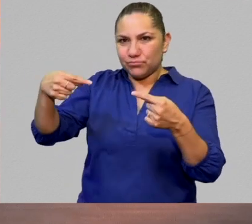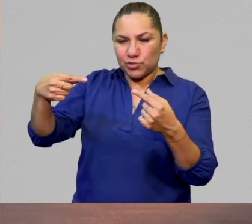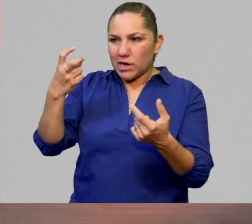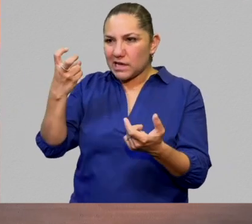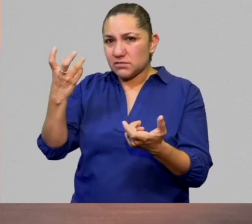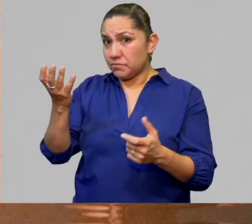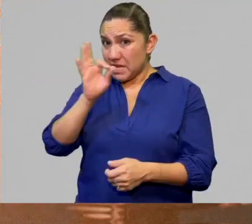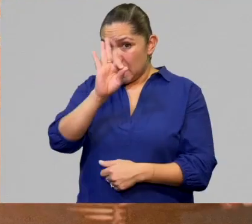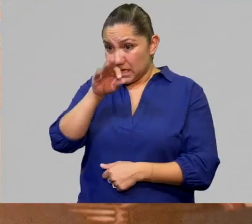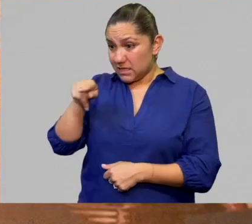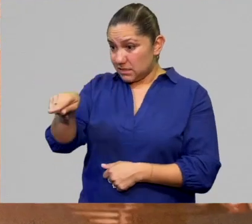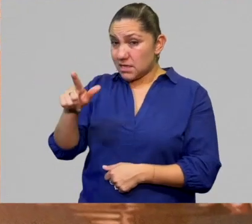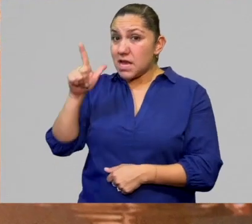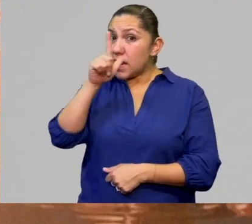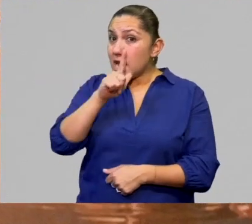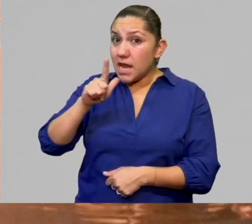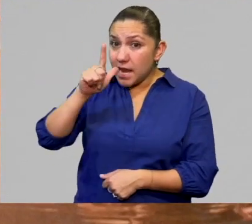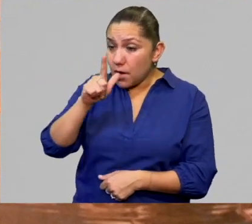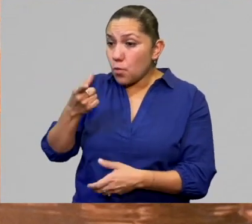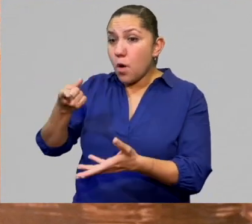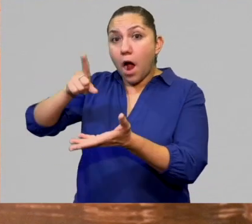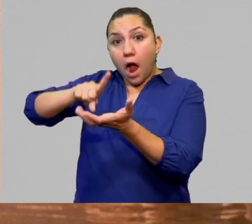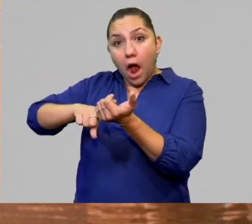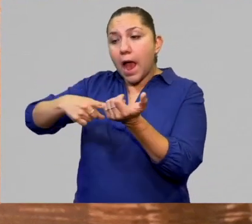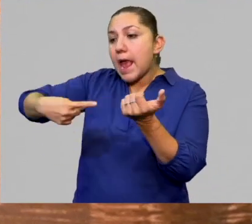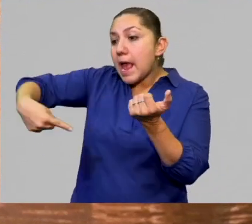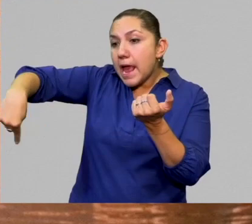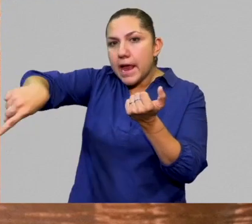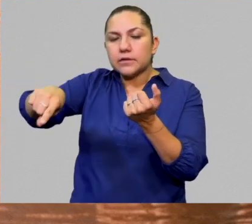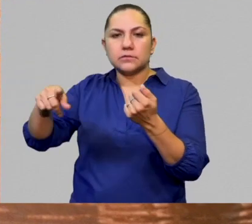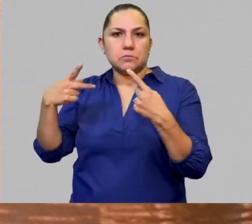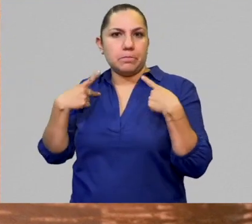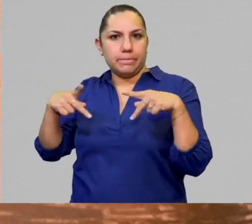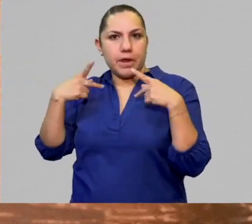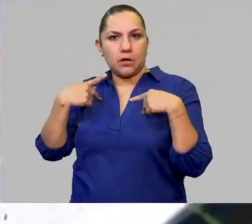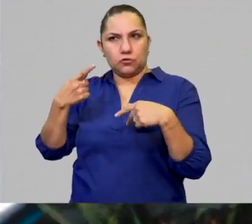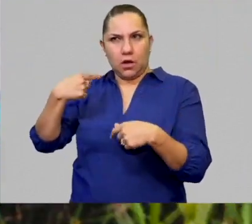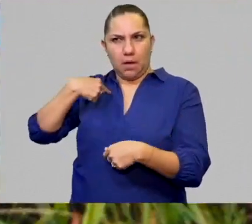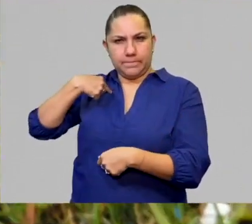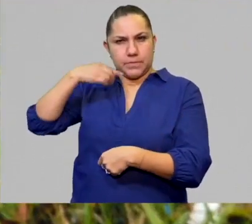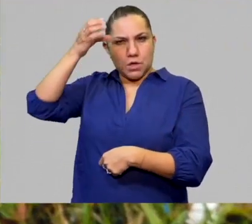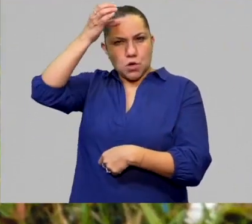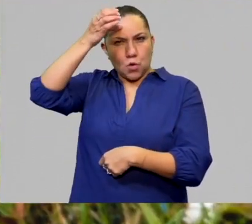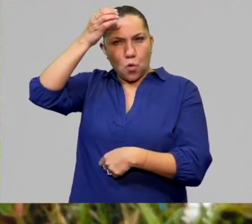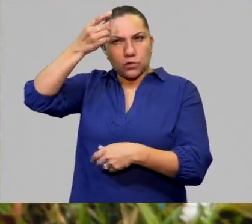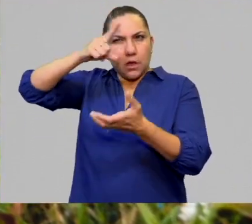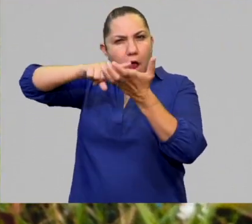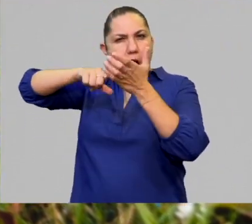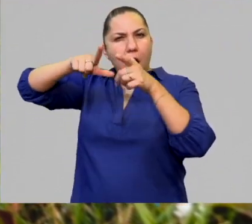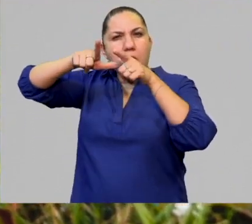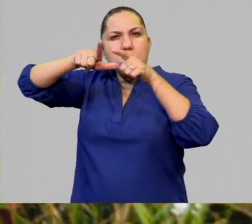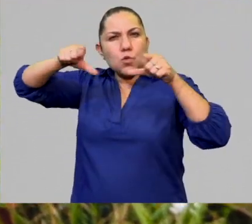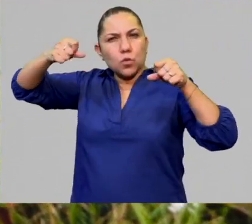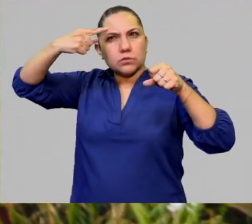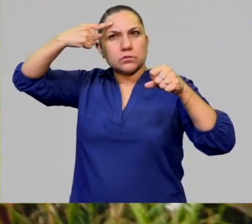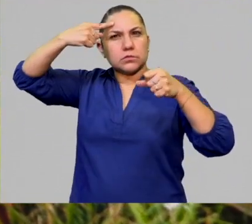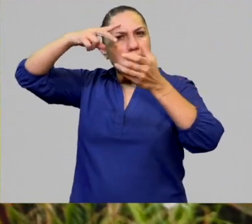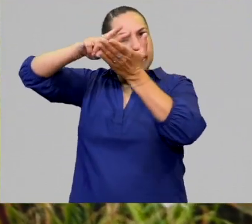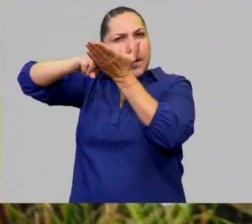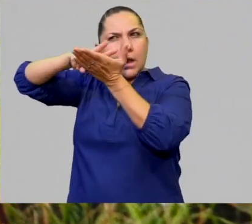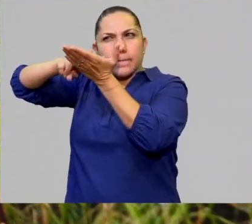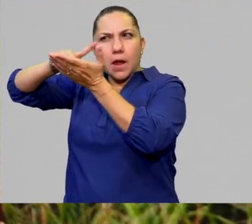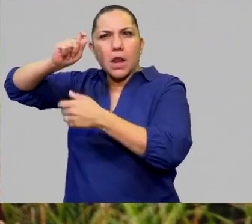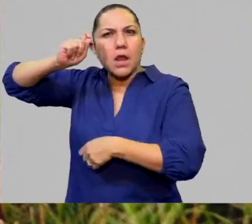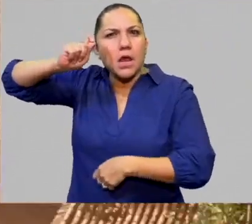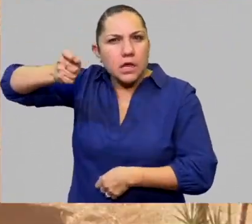Entonces, de repente, las lenguas, si no tienen toda esta conciencia lingüística de sus hablantes, se